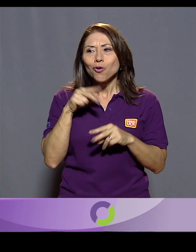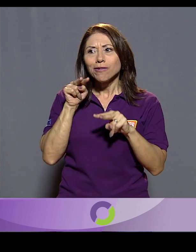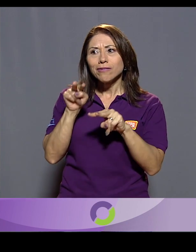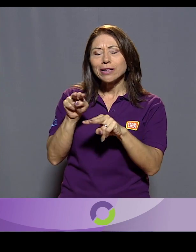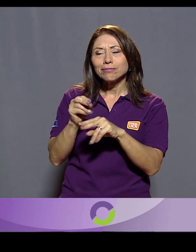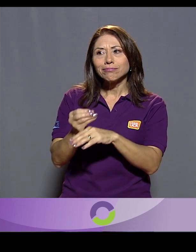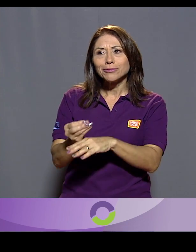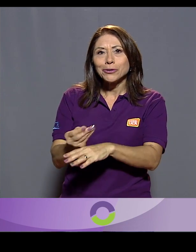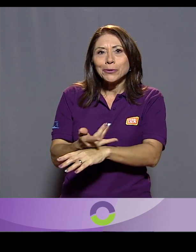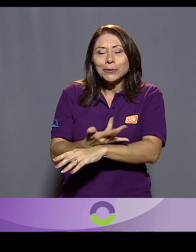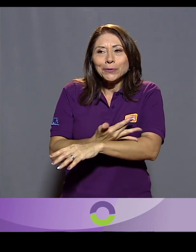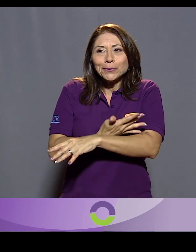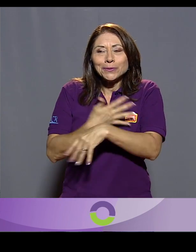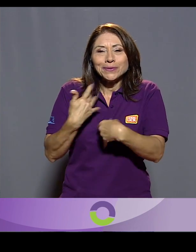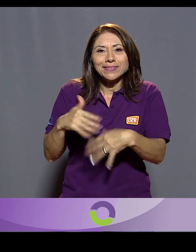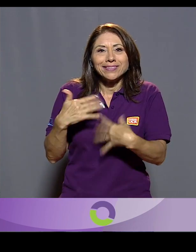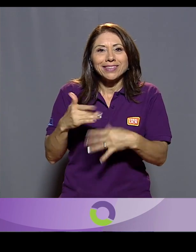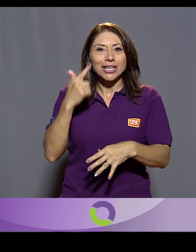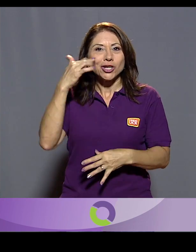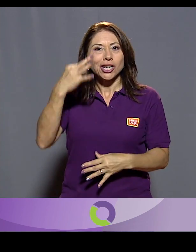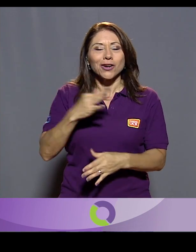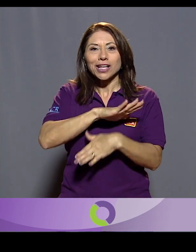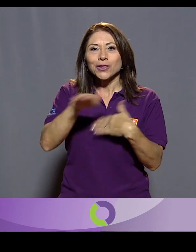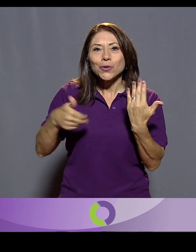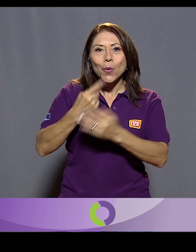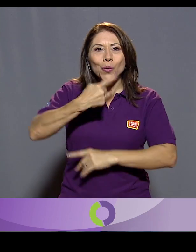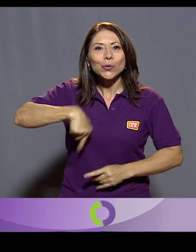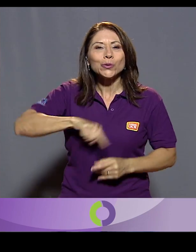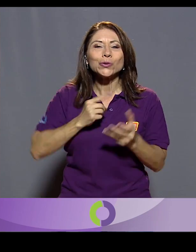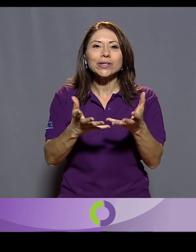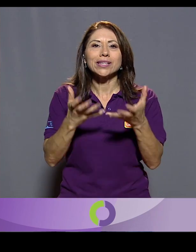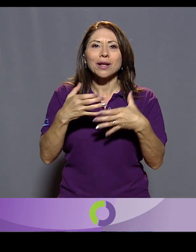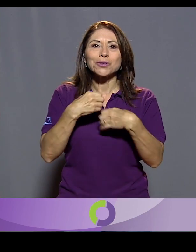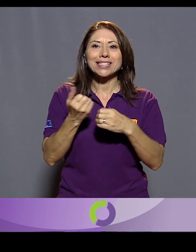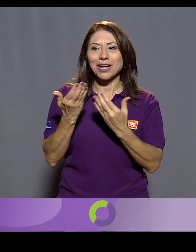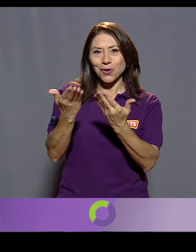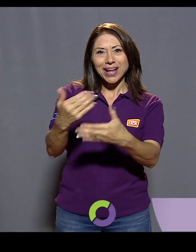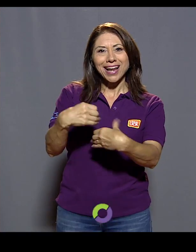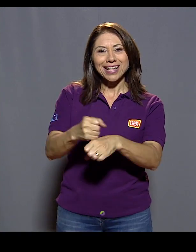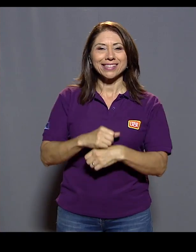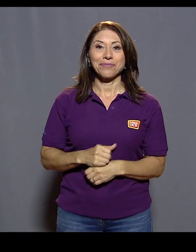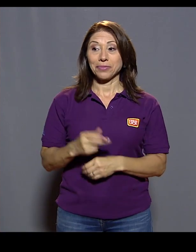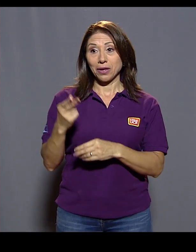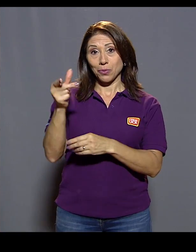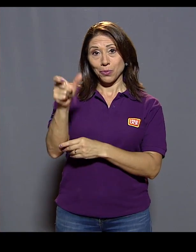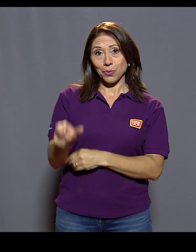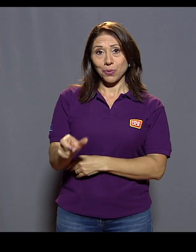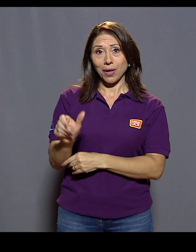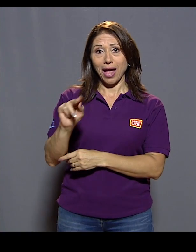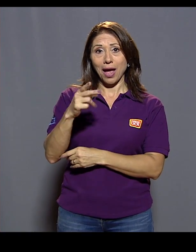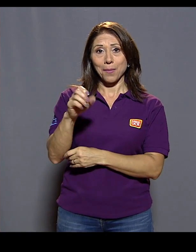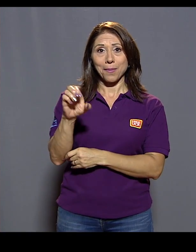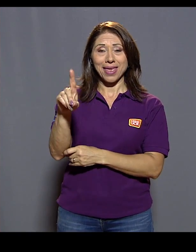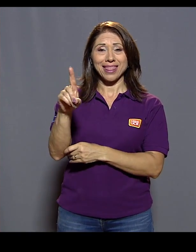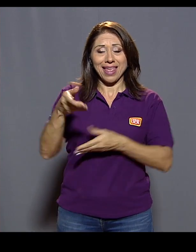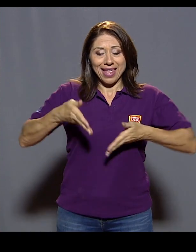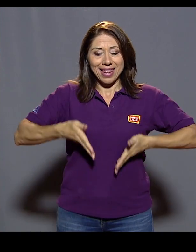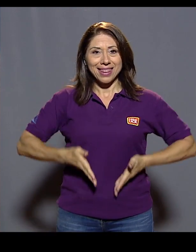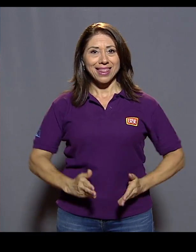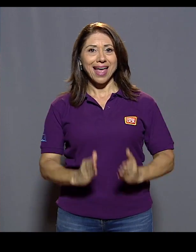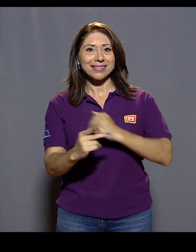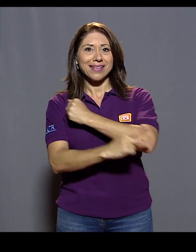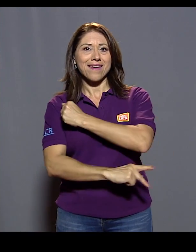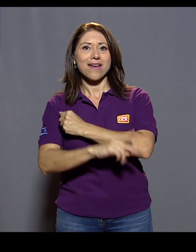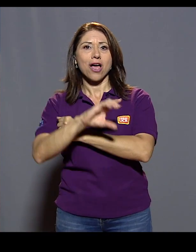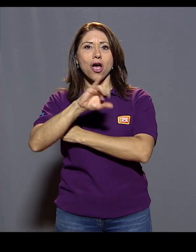todos creo que desearíamos hacer lo que él hace. Don Ahmed nace en Jordania, pero llega a Costa Rica a sus 10 años.